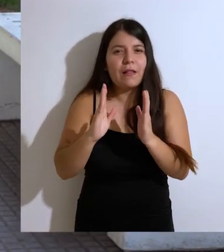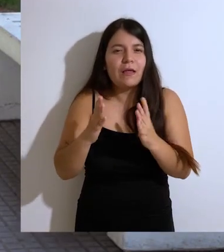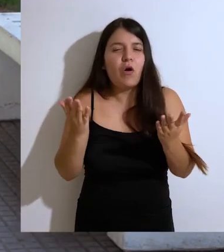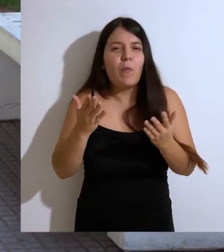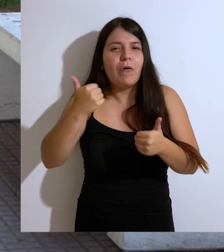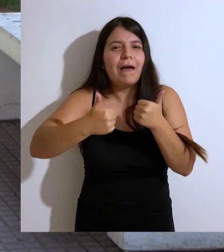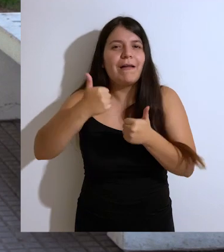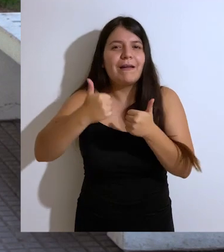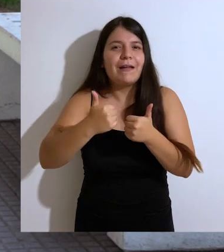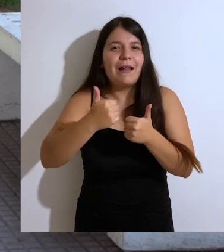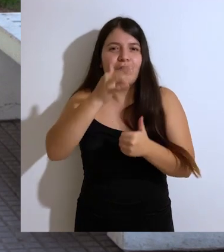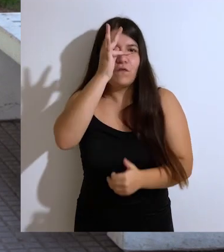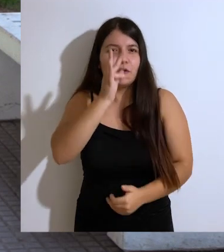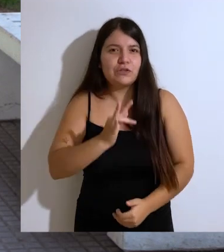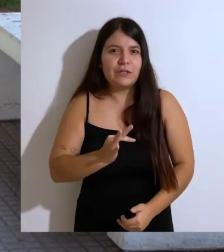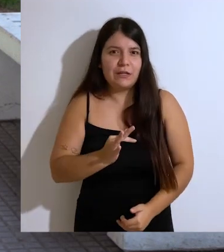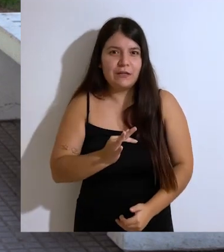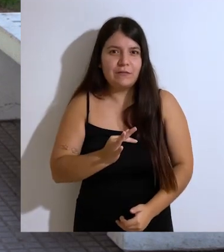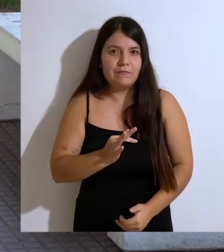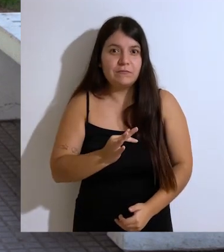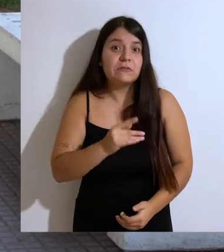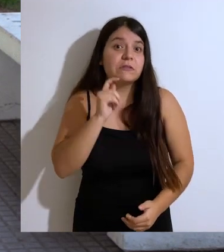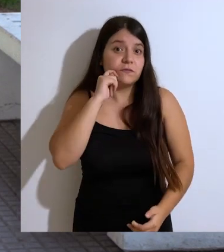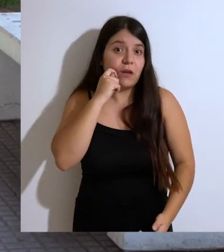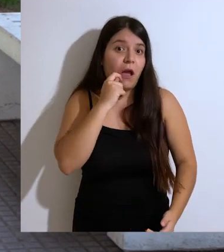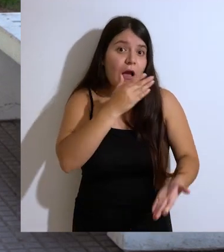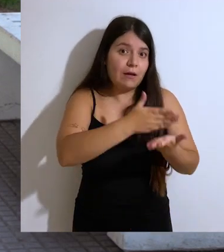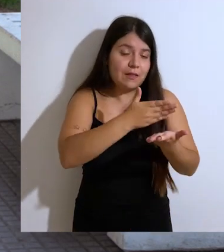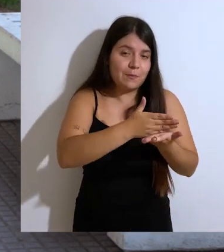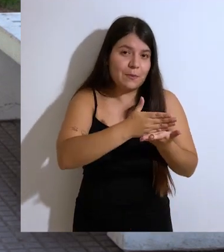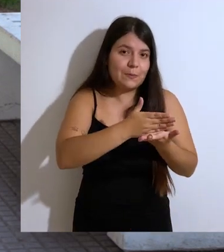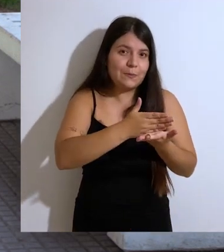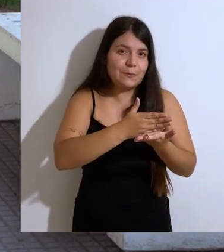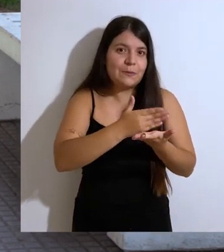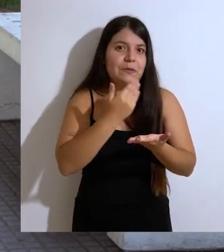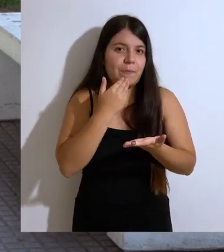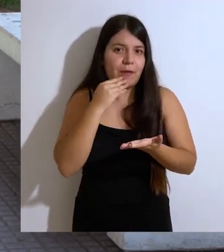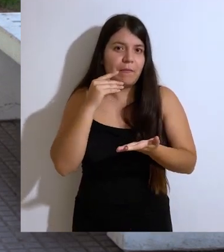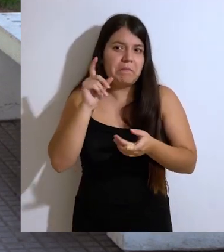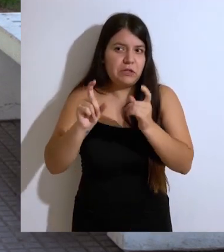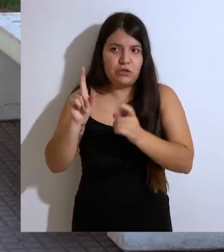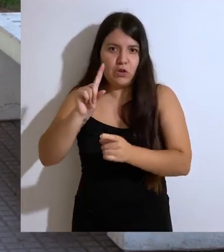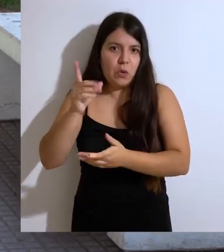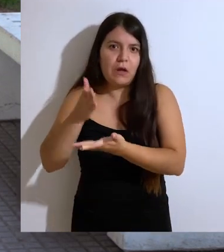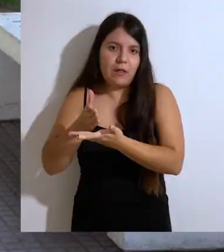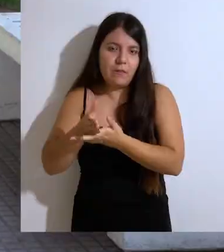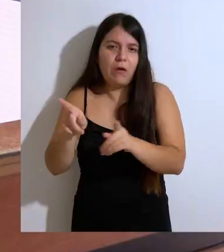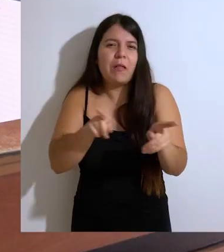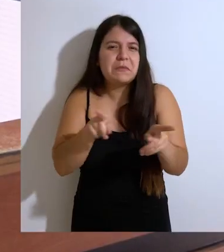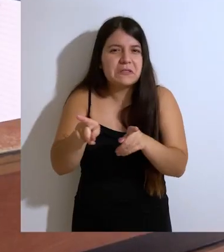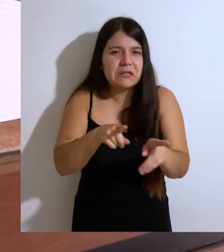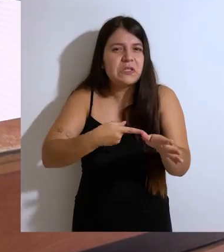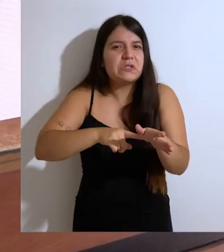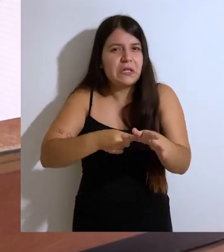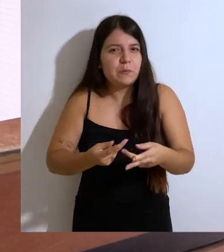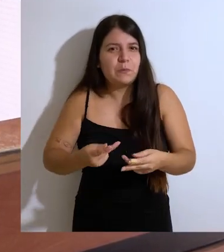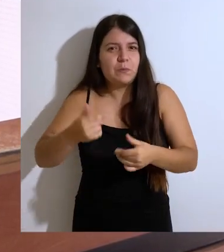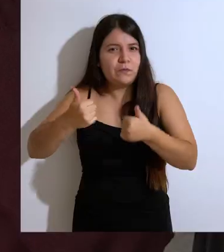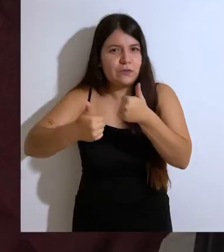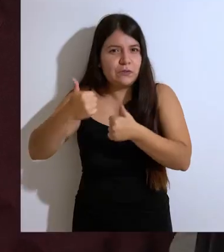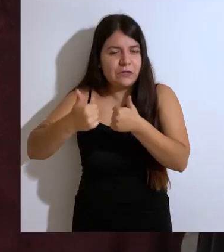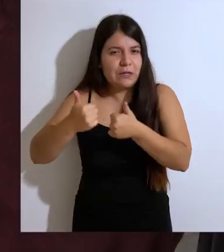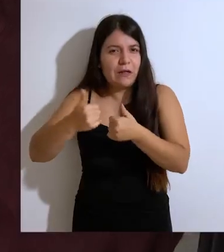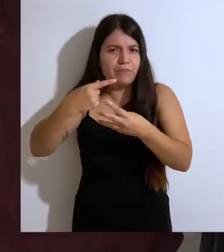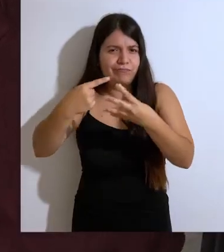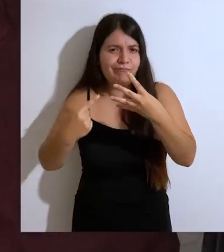carrera funcionaria, tanto de la carrera funcionaria de académicos como de no académicos, administrativos, técnicos,